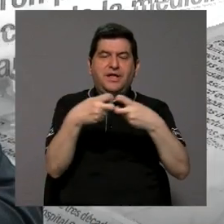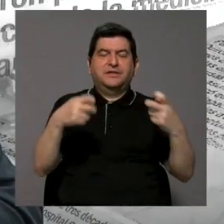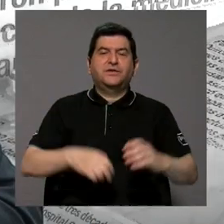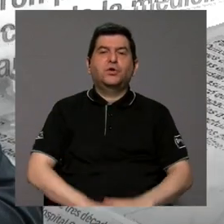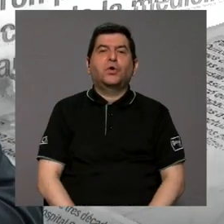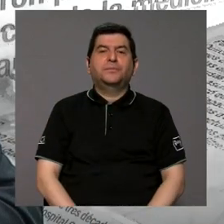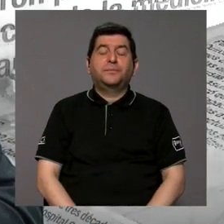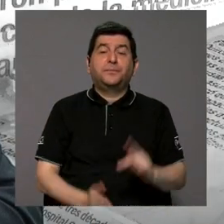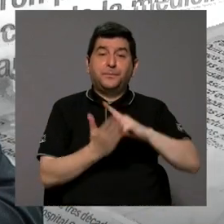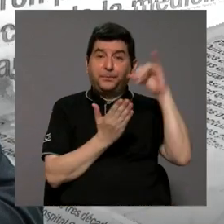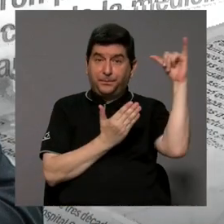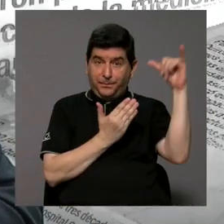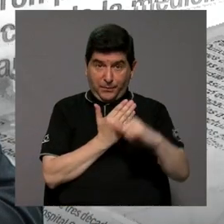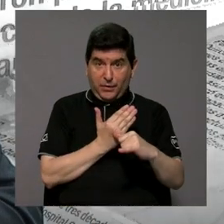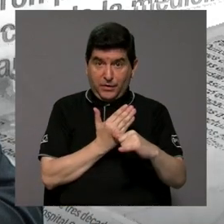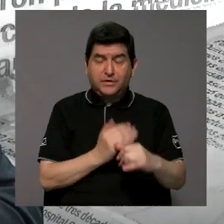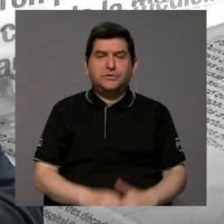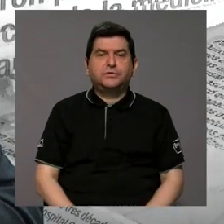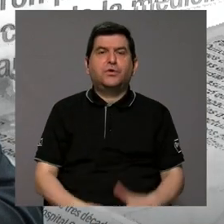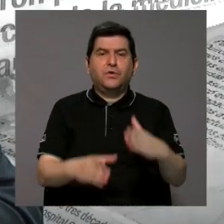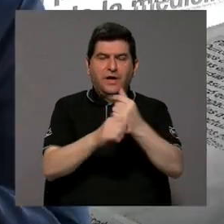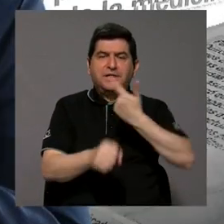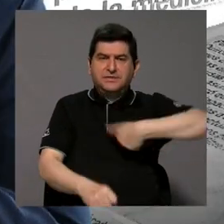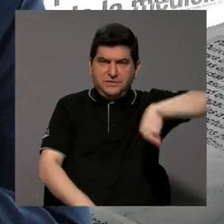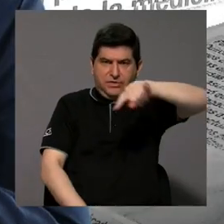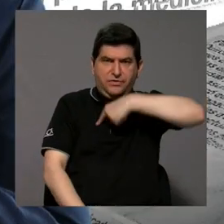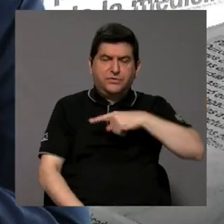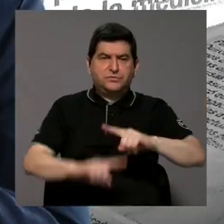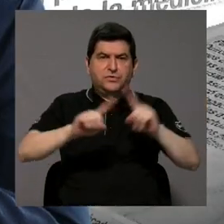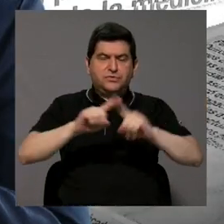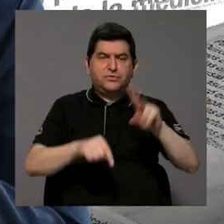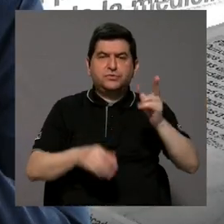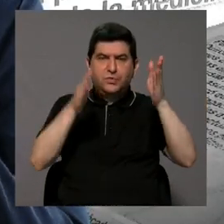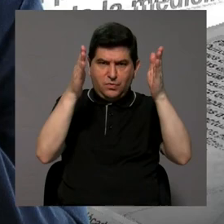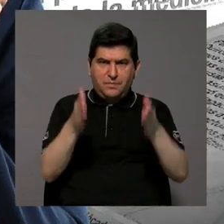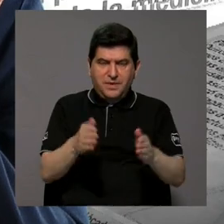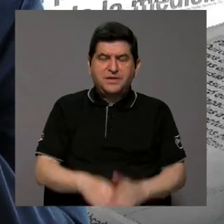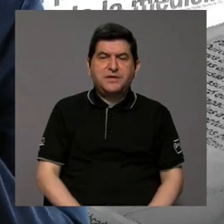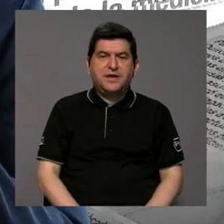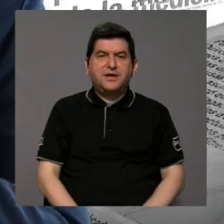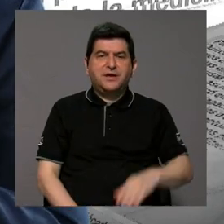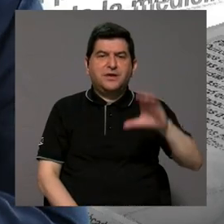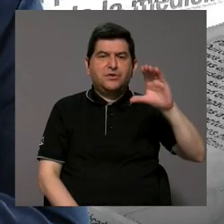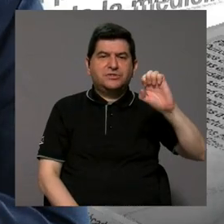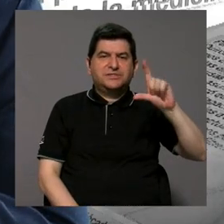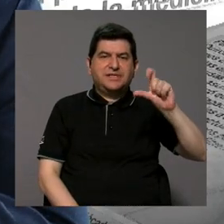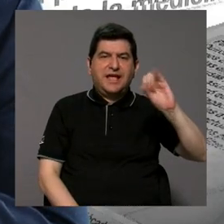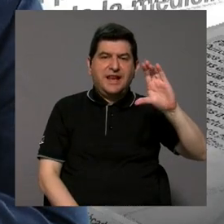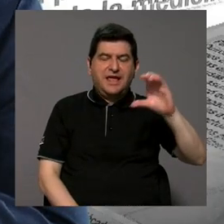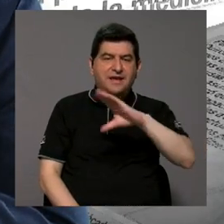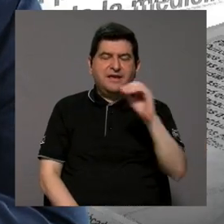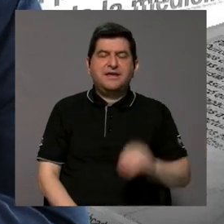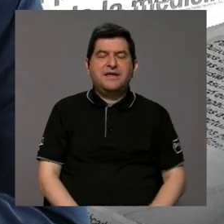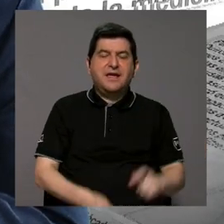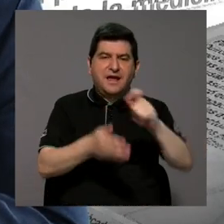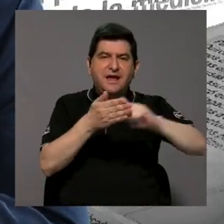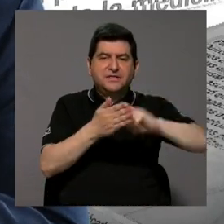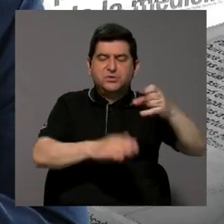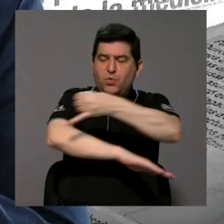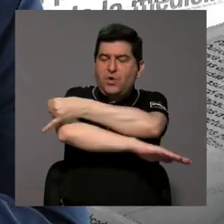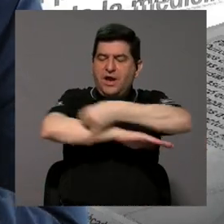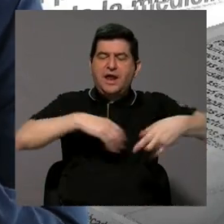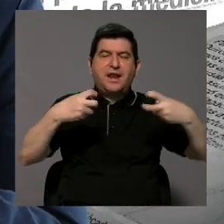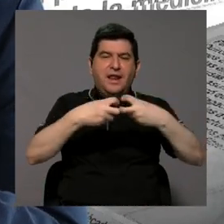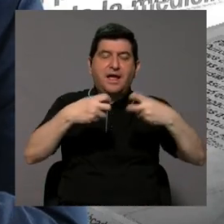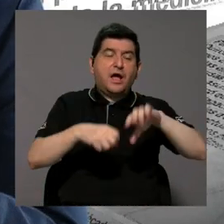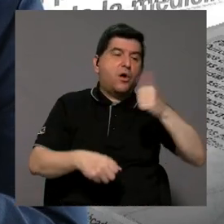Este proyecto lo realizamos entre varios colegas del SELEC y de la Escuela de Ingeniería Eléctrica, y otros